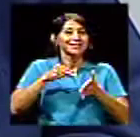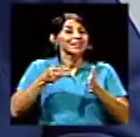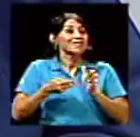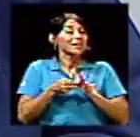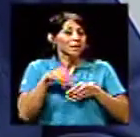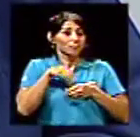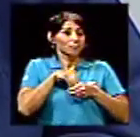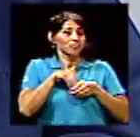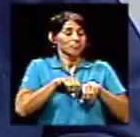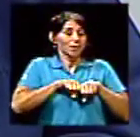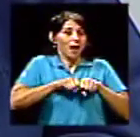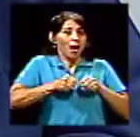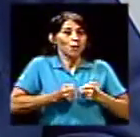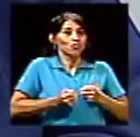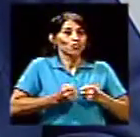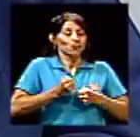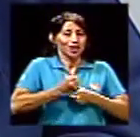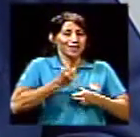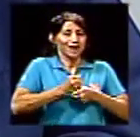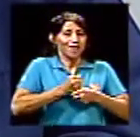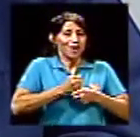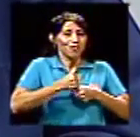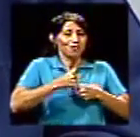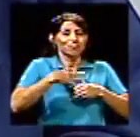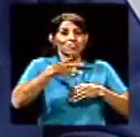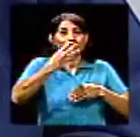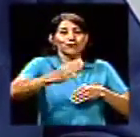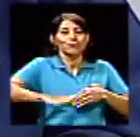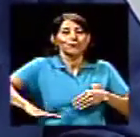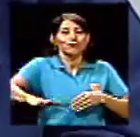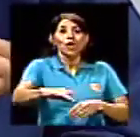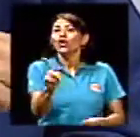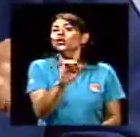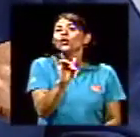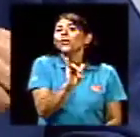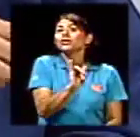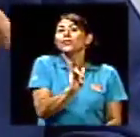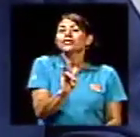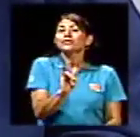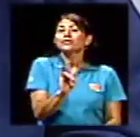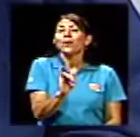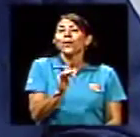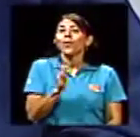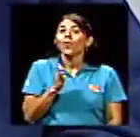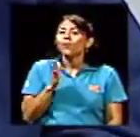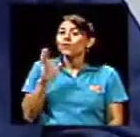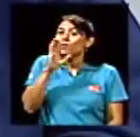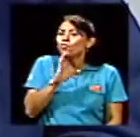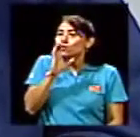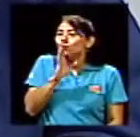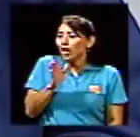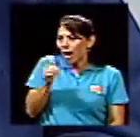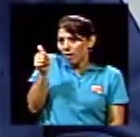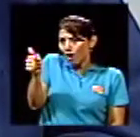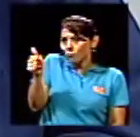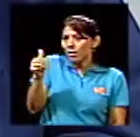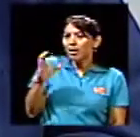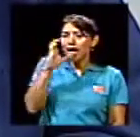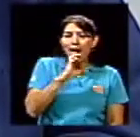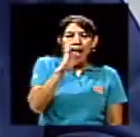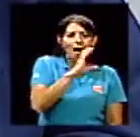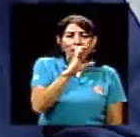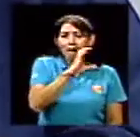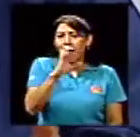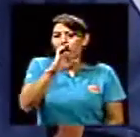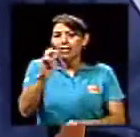el trabajo de campo. No es lo mismo andar buscando a Juan Rafael durante tres días en una determinada área, ¿verdad?